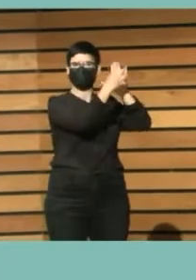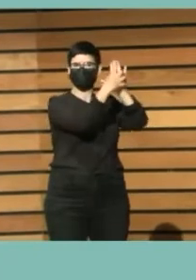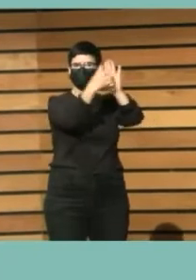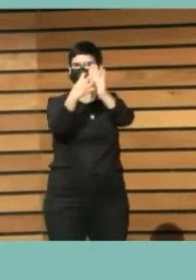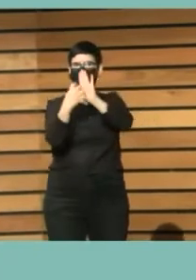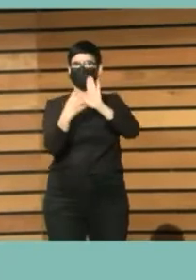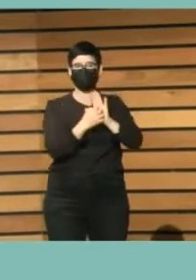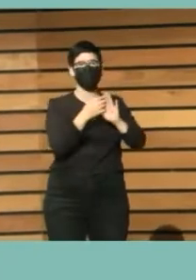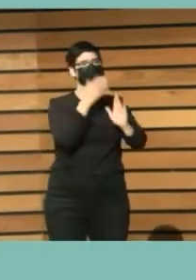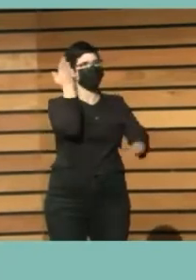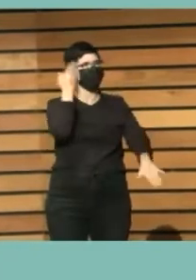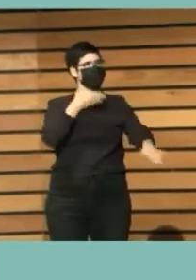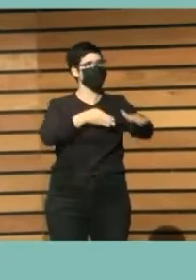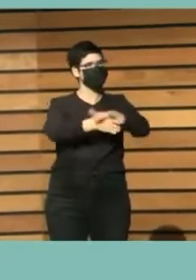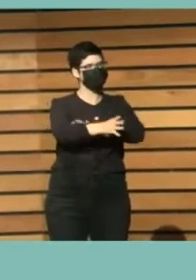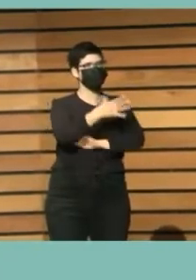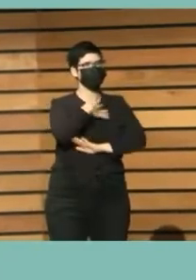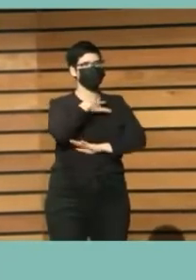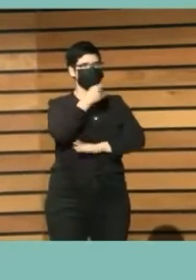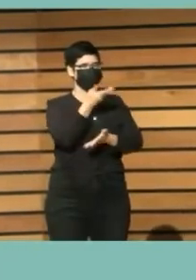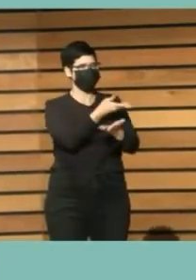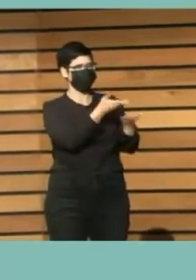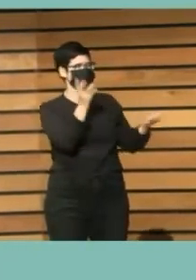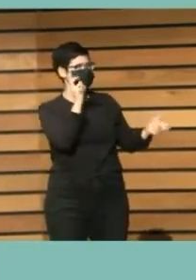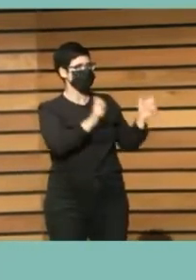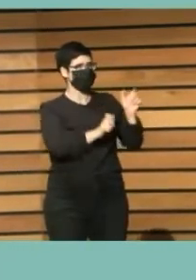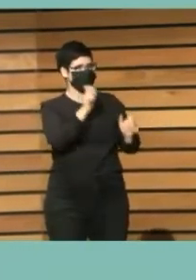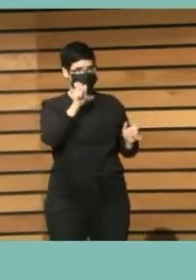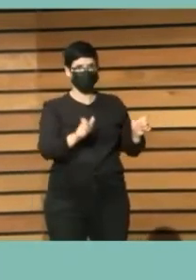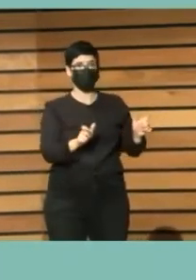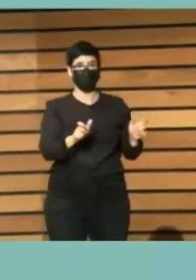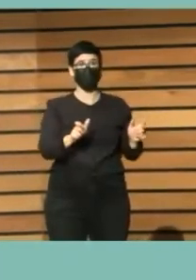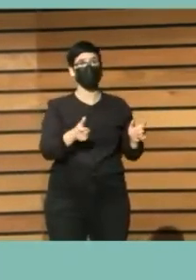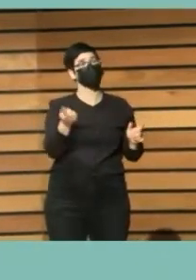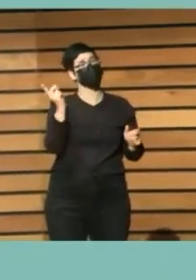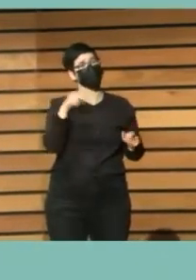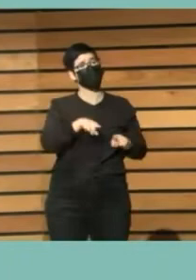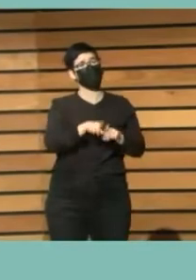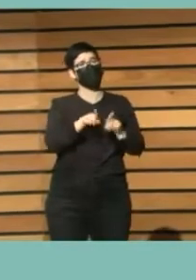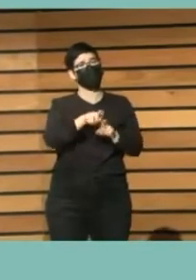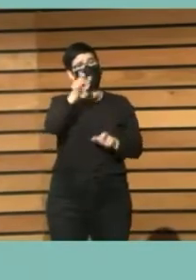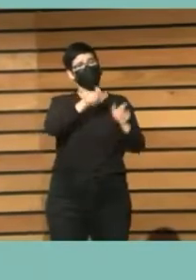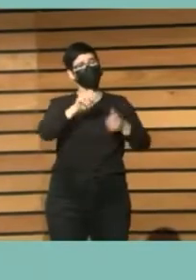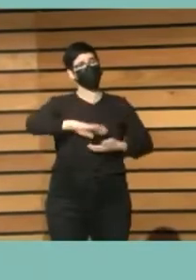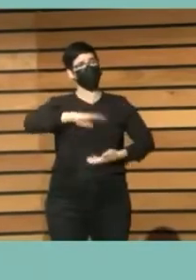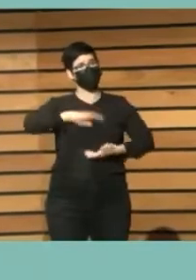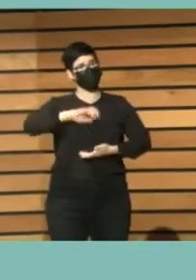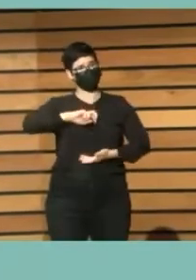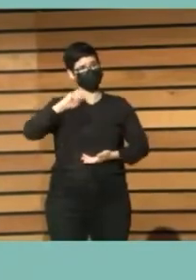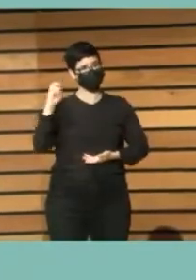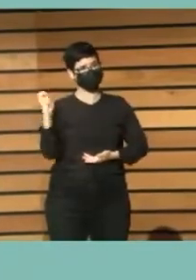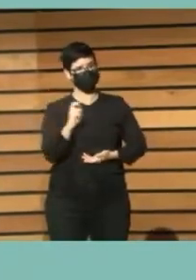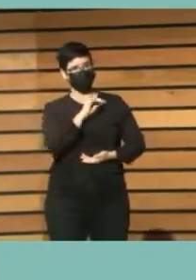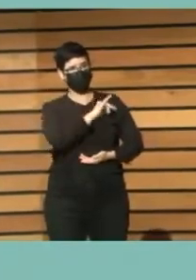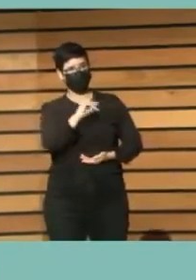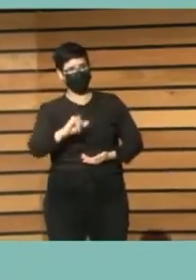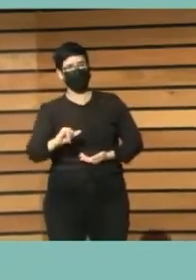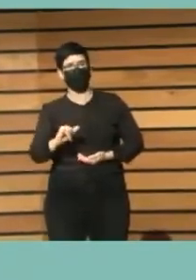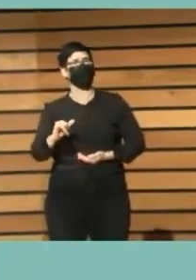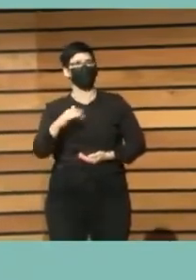accesible para todas las personas, pero también para las personas que tienen otras capacidades y también un lugar donde